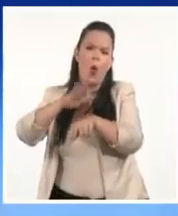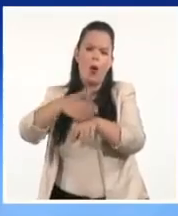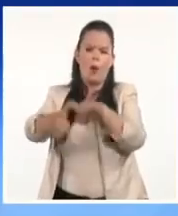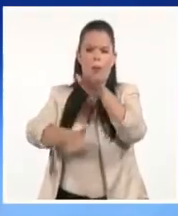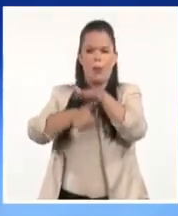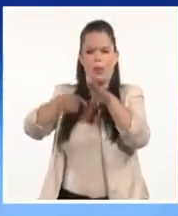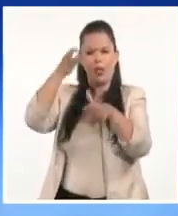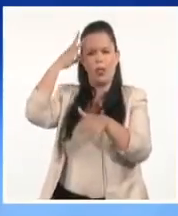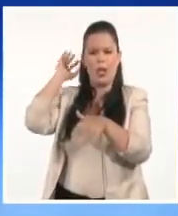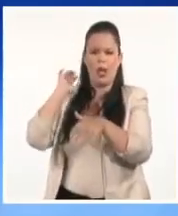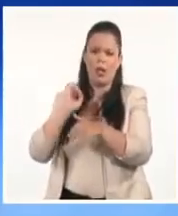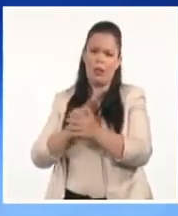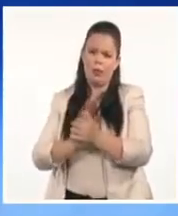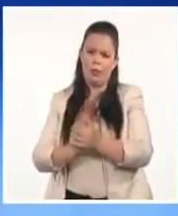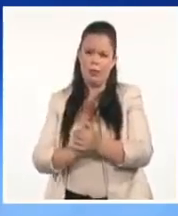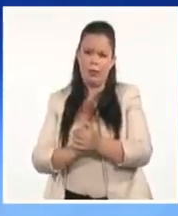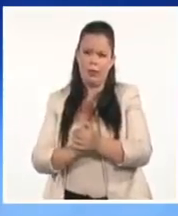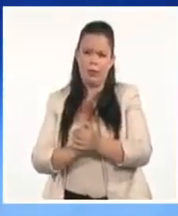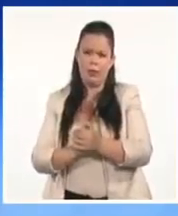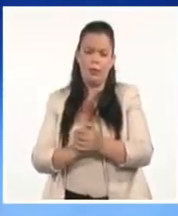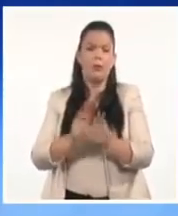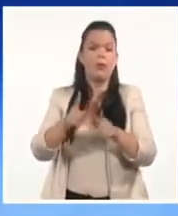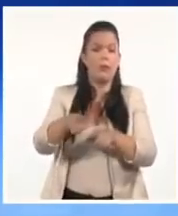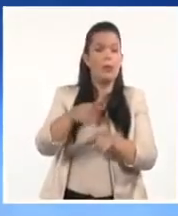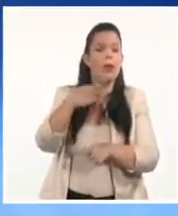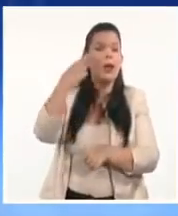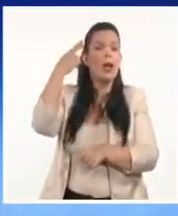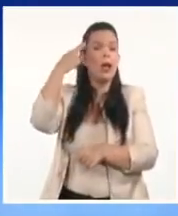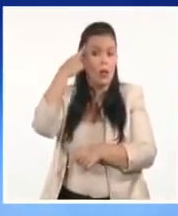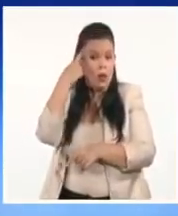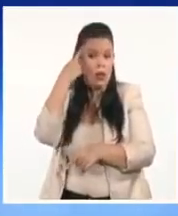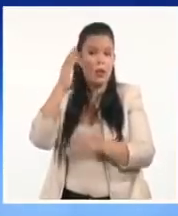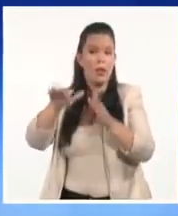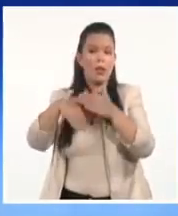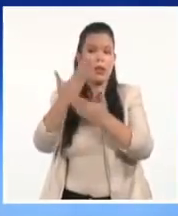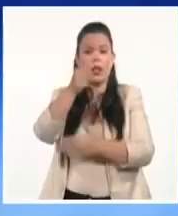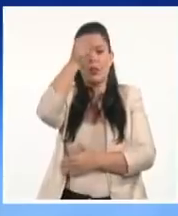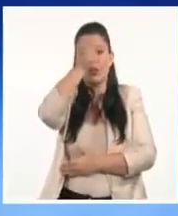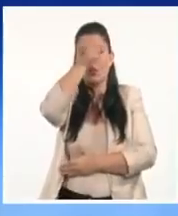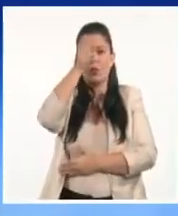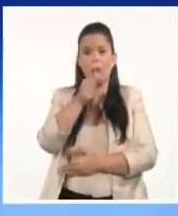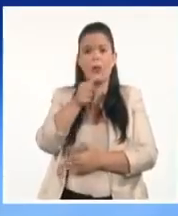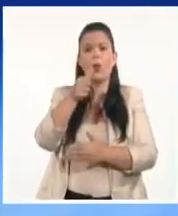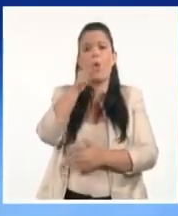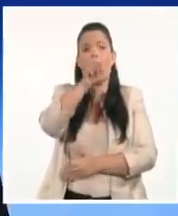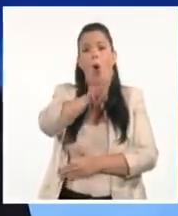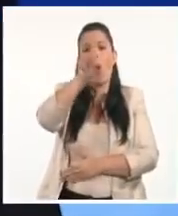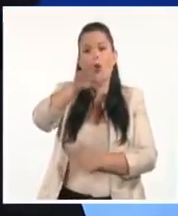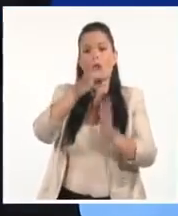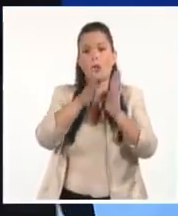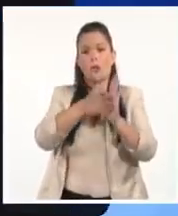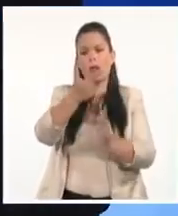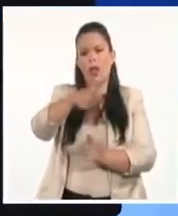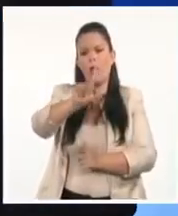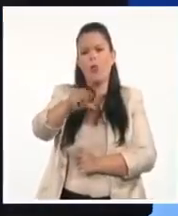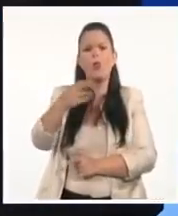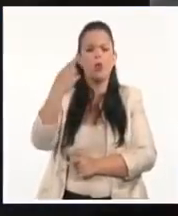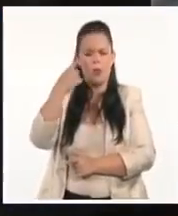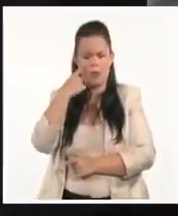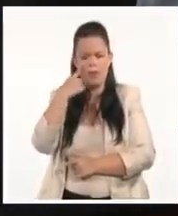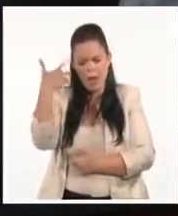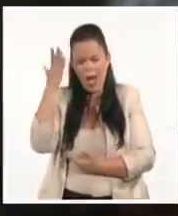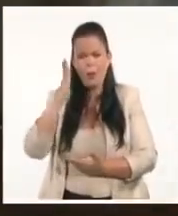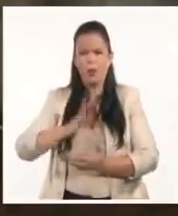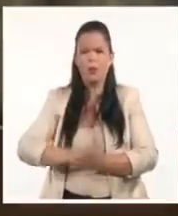qué fue lo que dijo exactamente en aquella comparecencia del domingo 11 de julio cuando él convocó a los cubanos. Vamos a ver este fragmento. Adelante.